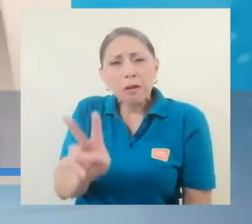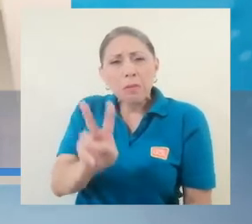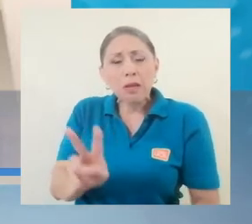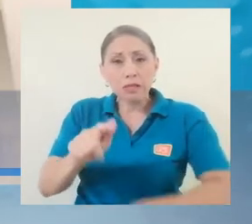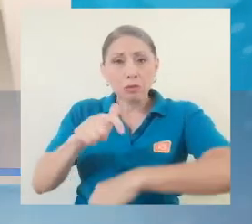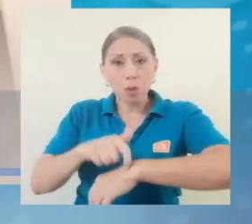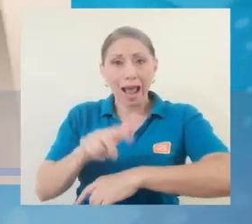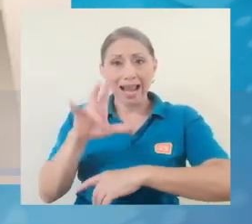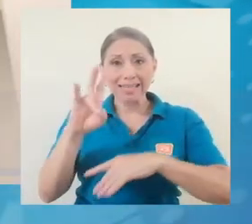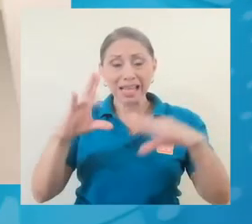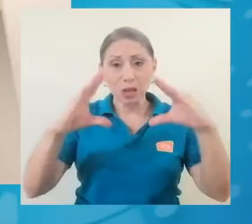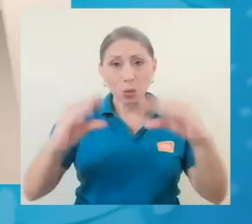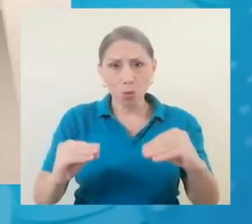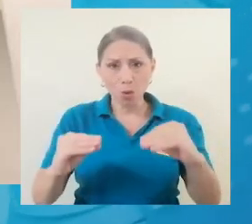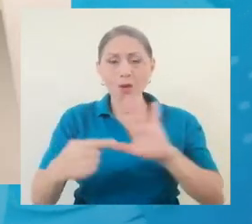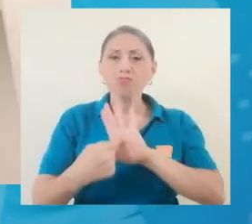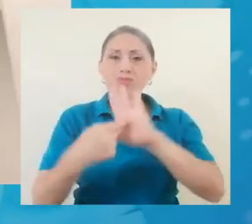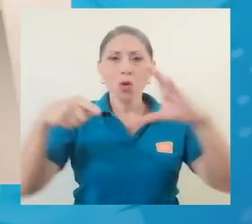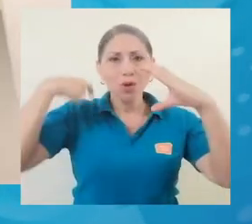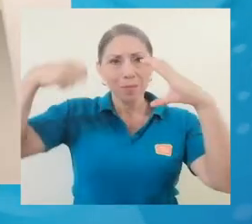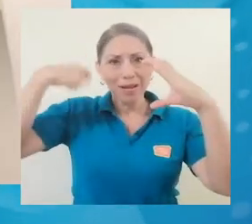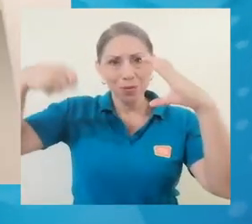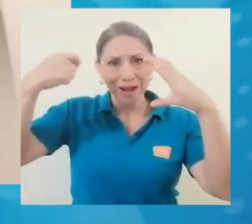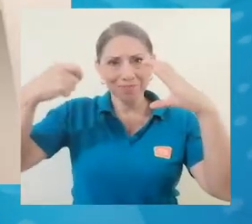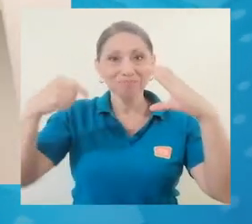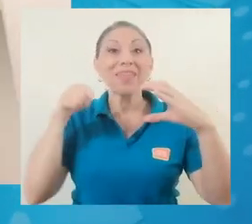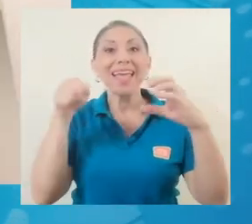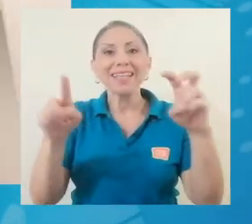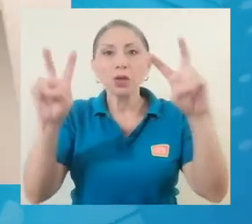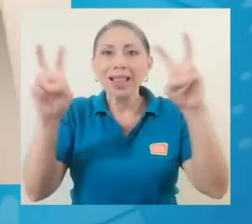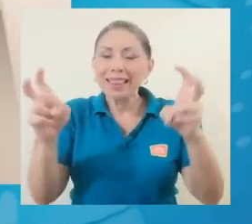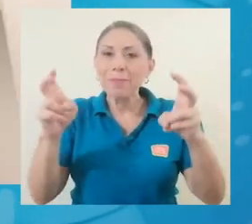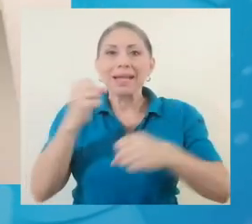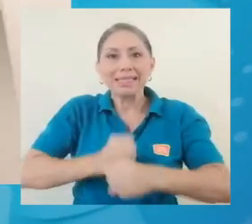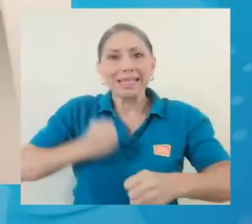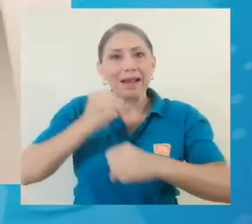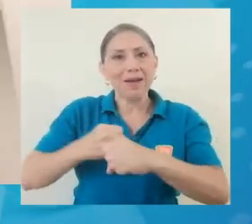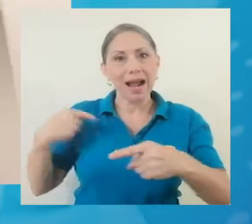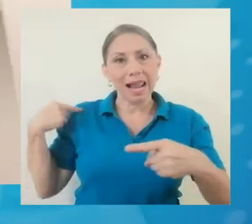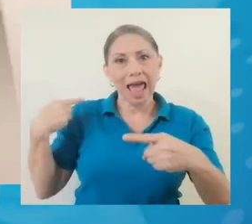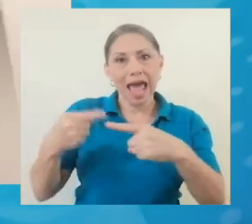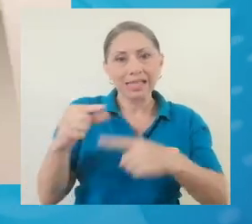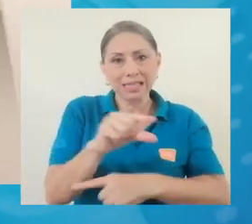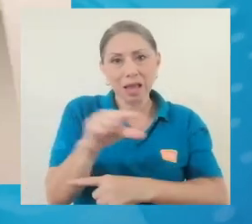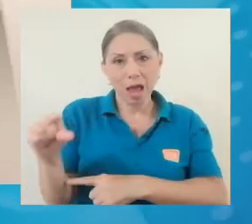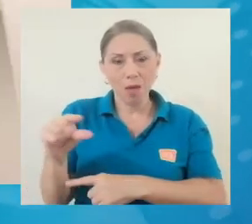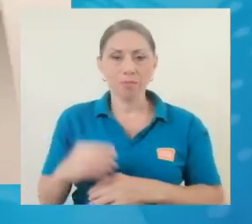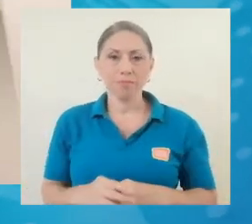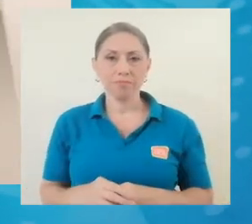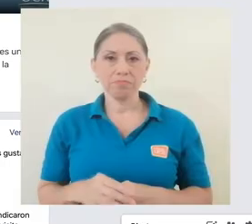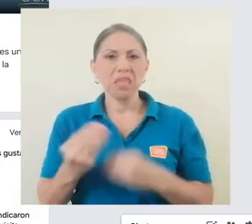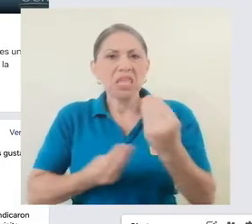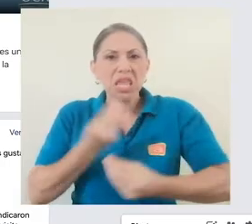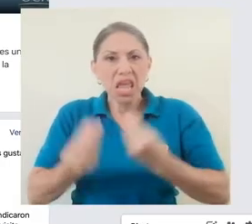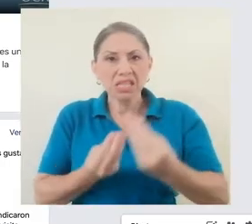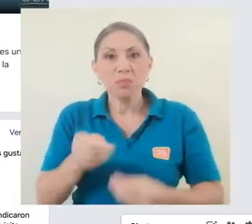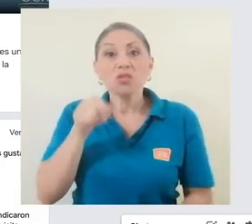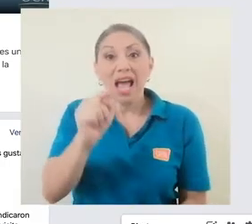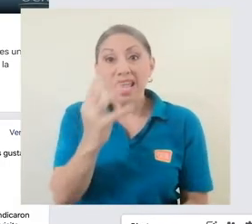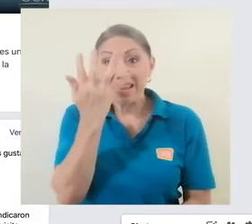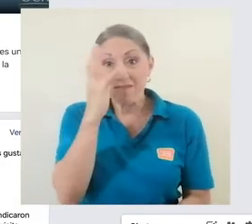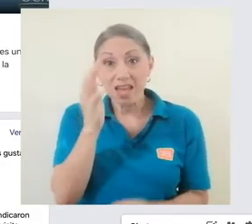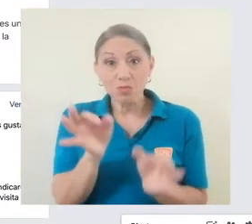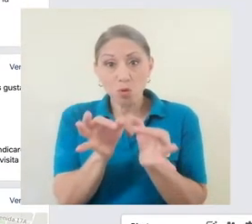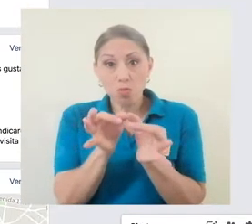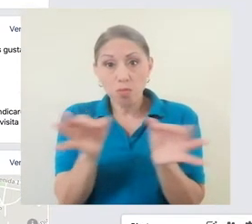las siete vamos a poner una película del tema que estoy trabajando toda la semana, porque entonces lo que hacemos es que en el Facebook